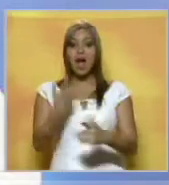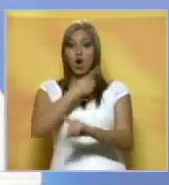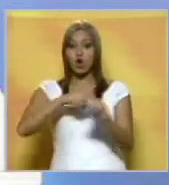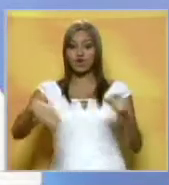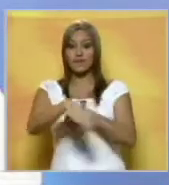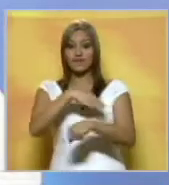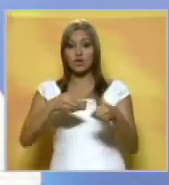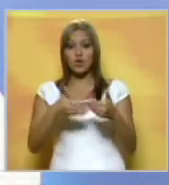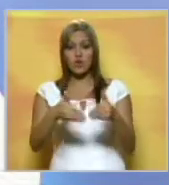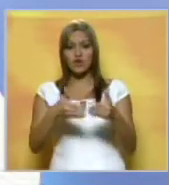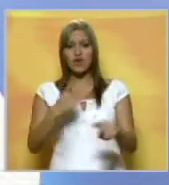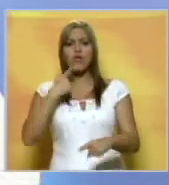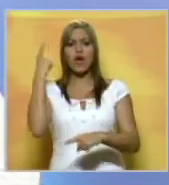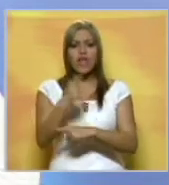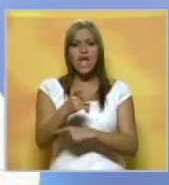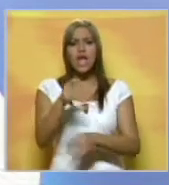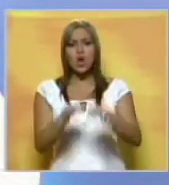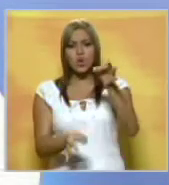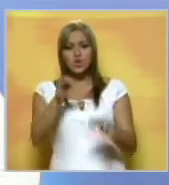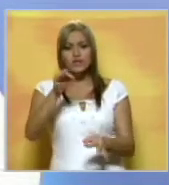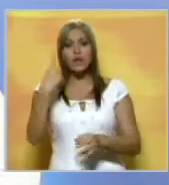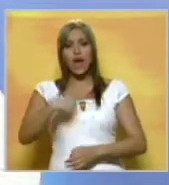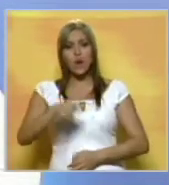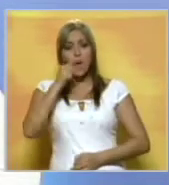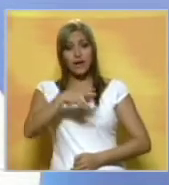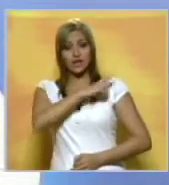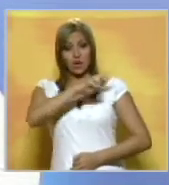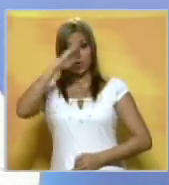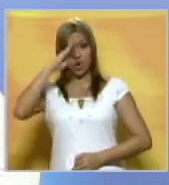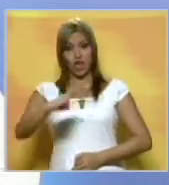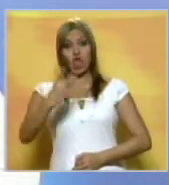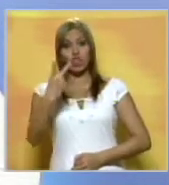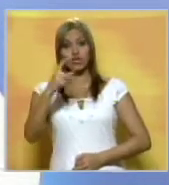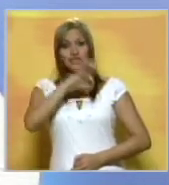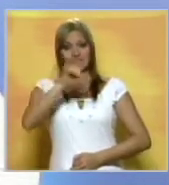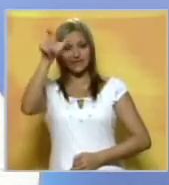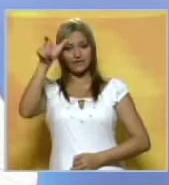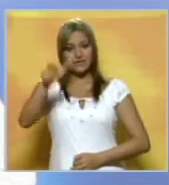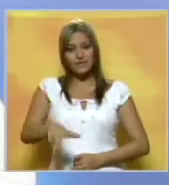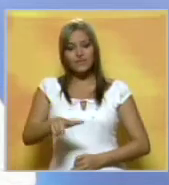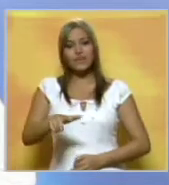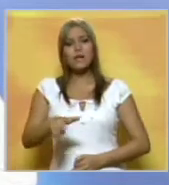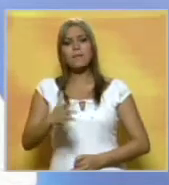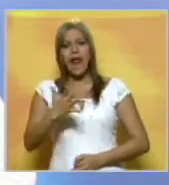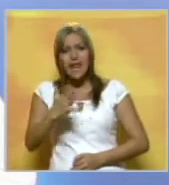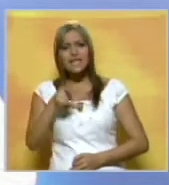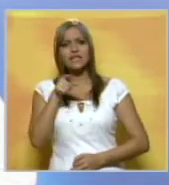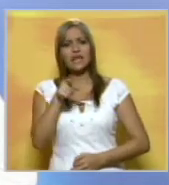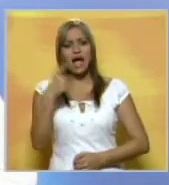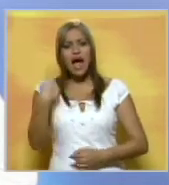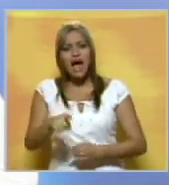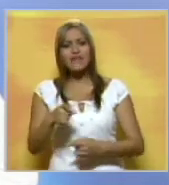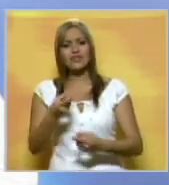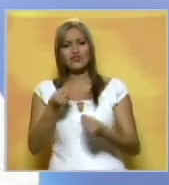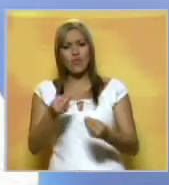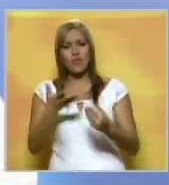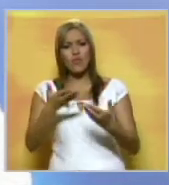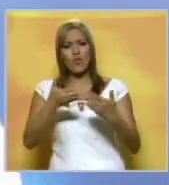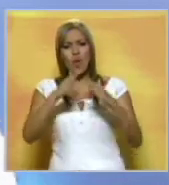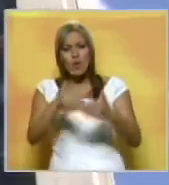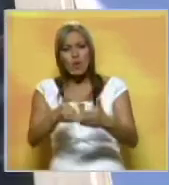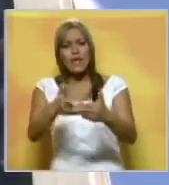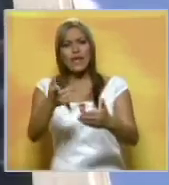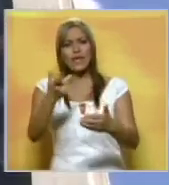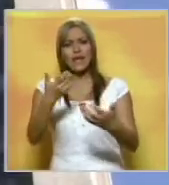El Ministerio Público ordenó el enjuiciamiento de un coronel y dos civiles por presuntamente extorsionar a funcionarios de la CBG Ferrominera Orinoco.